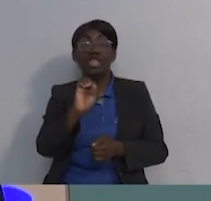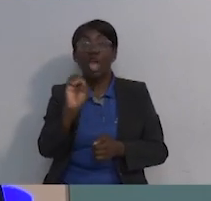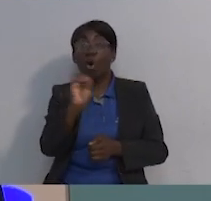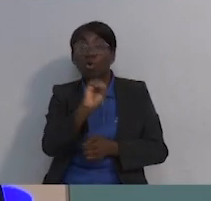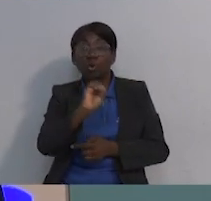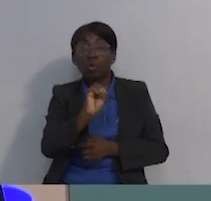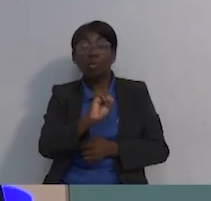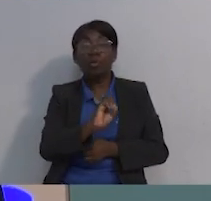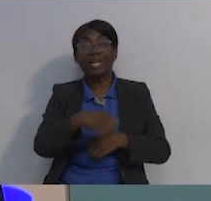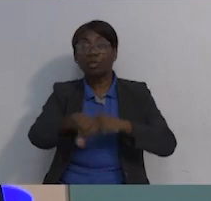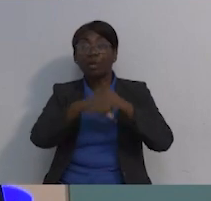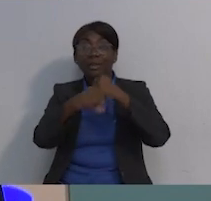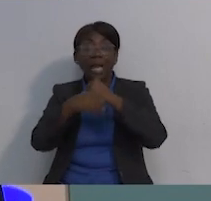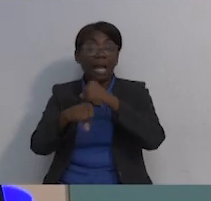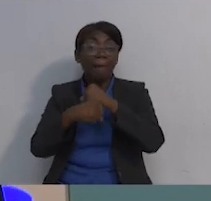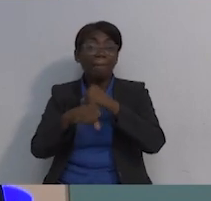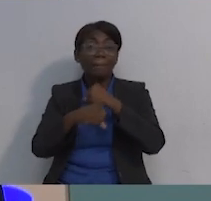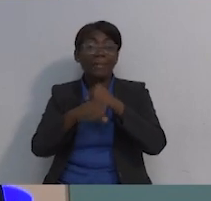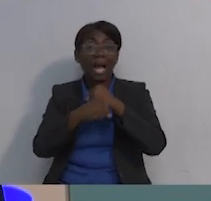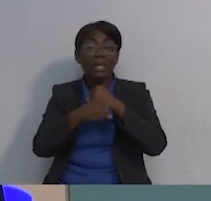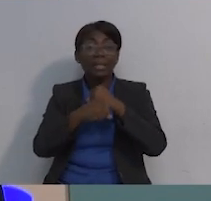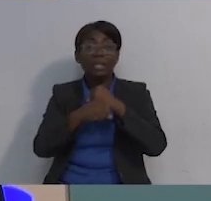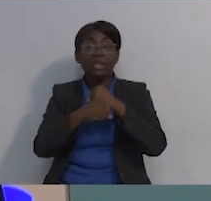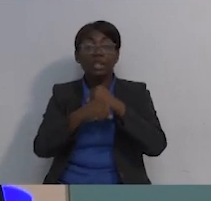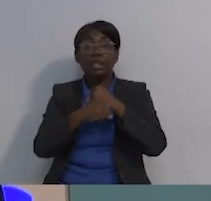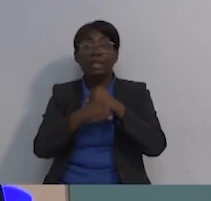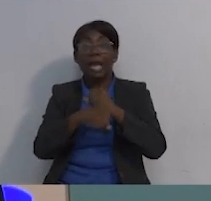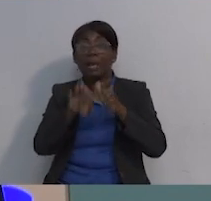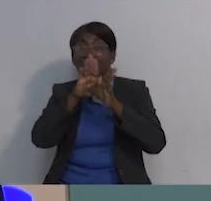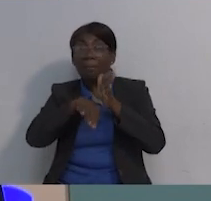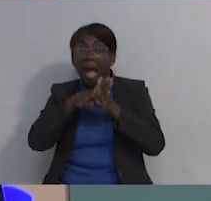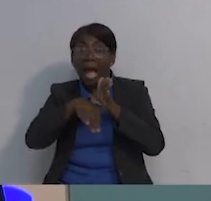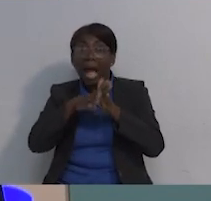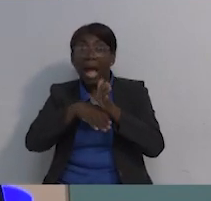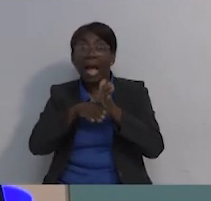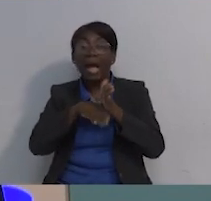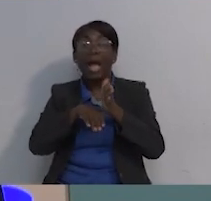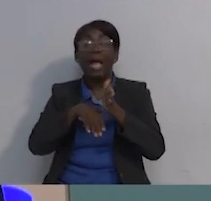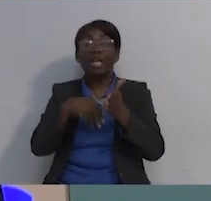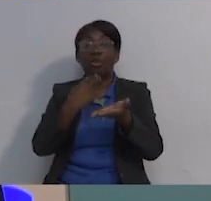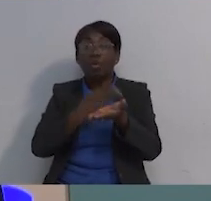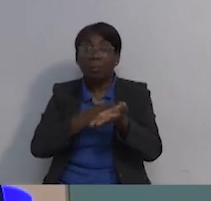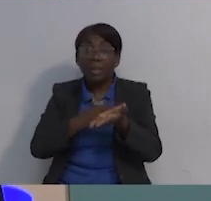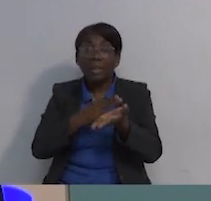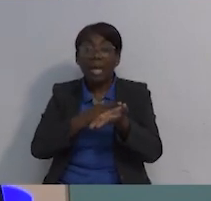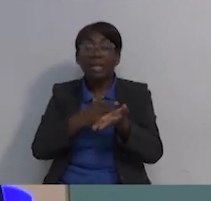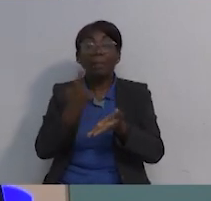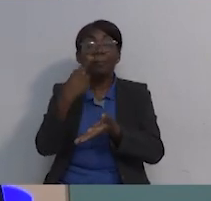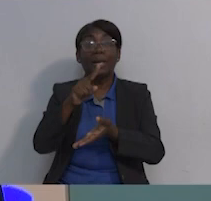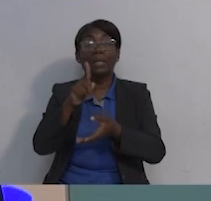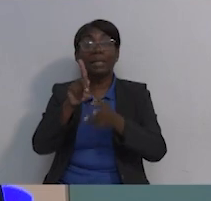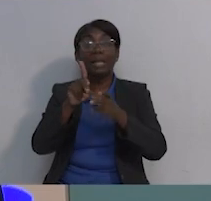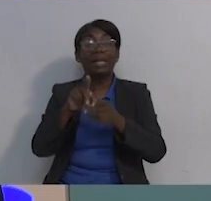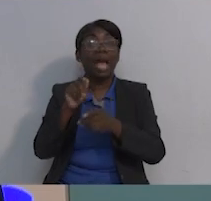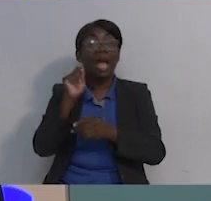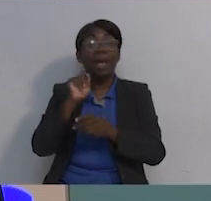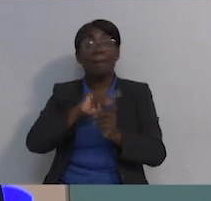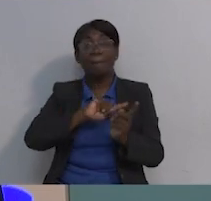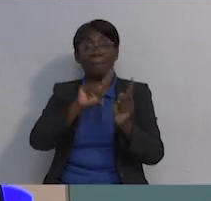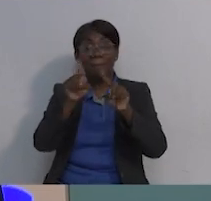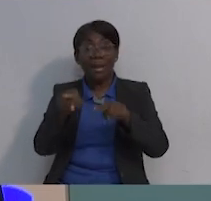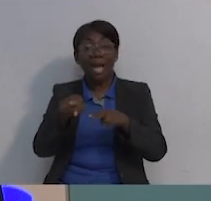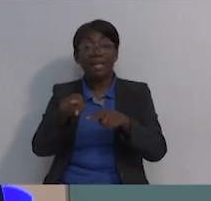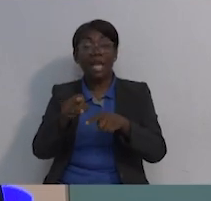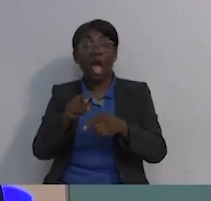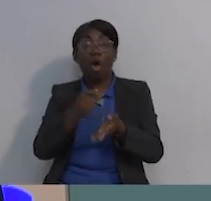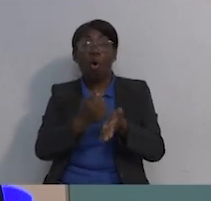ser en el mes de octubre que se hacen todas esas campañas y hasta ofertas en las clínicas para que la gente se haga